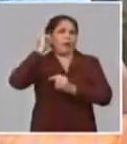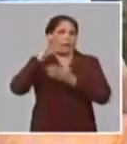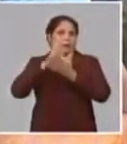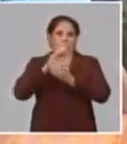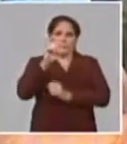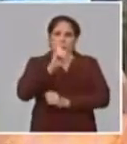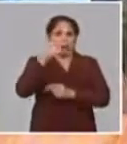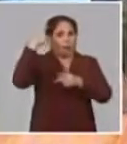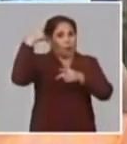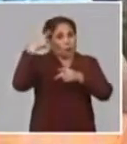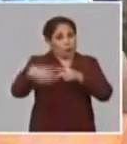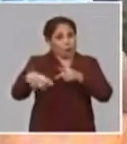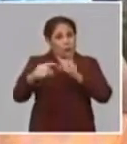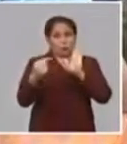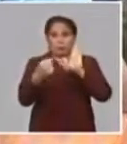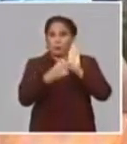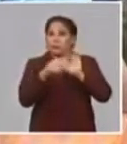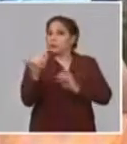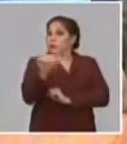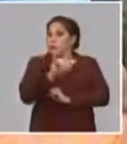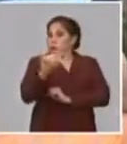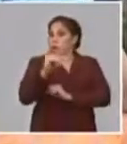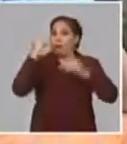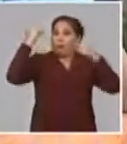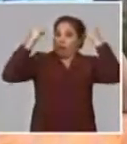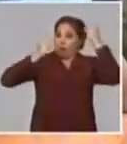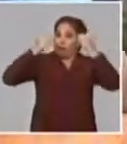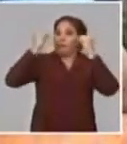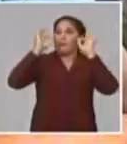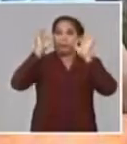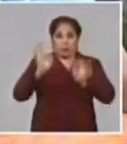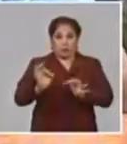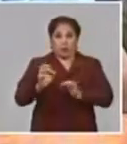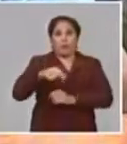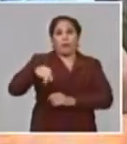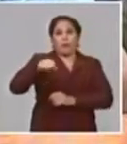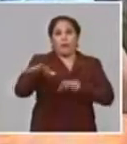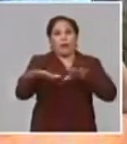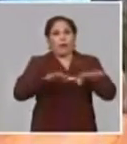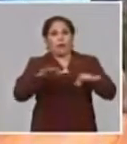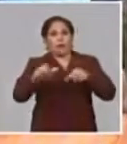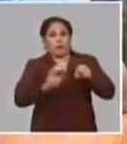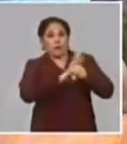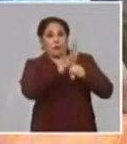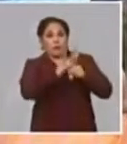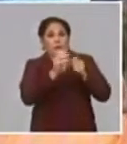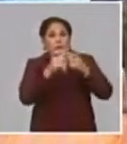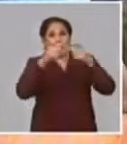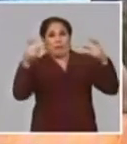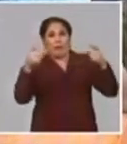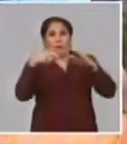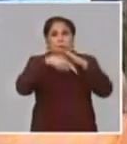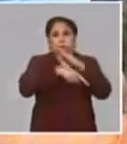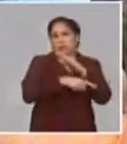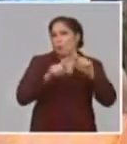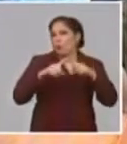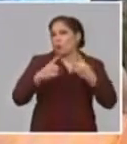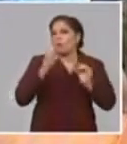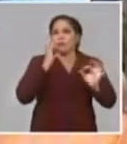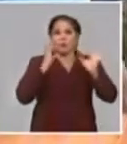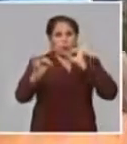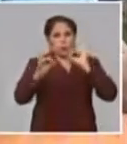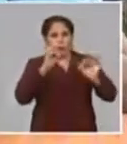frente. Hay otro tema que está ahí también sobre la mesa, que siempre ha estado, pero que en condiciones de pandemia se profundiza y son los temas del